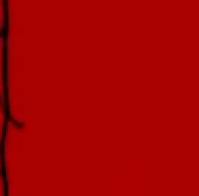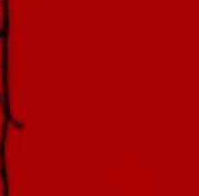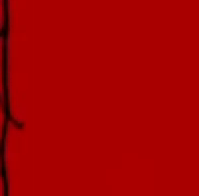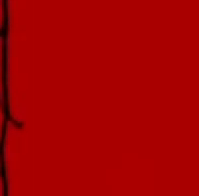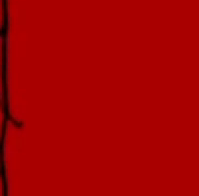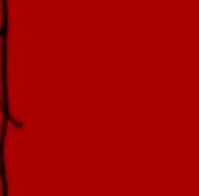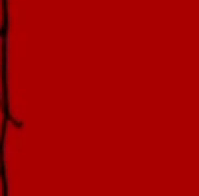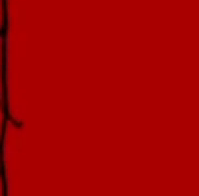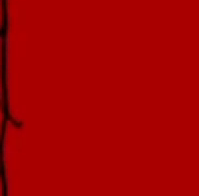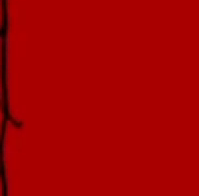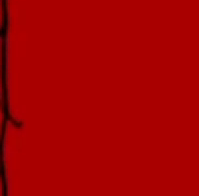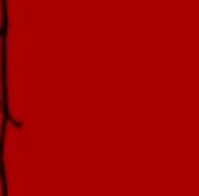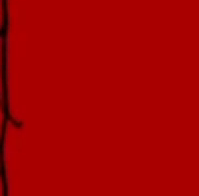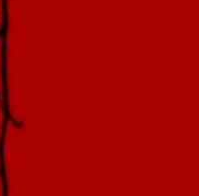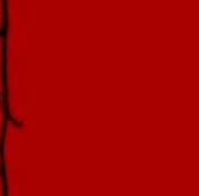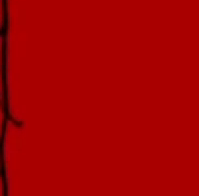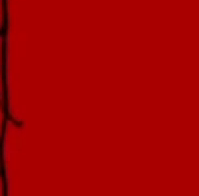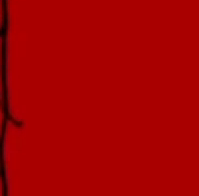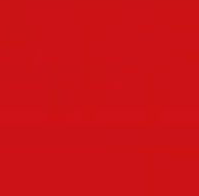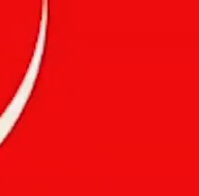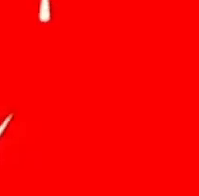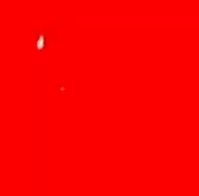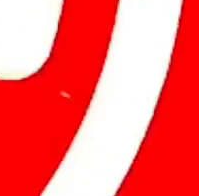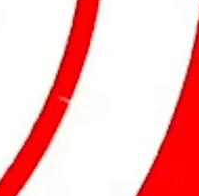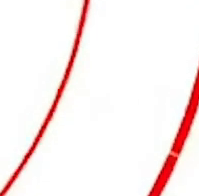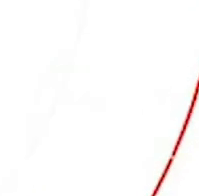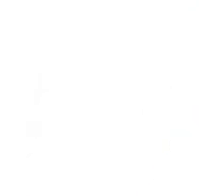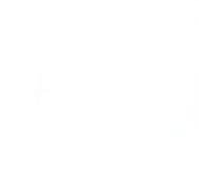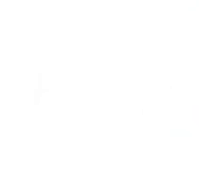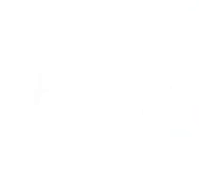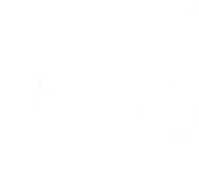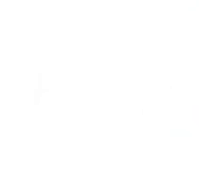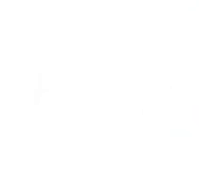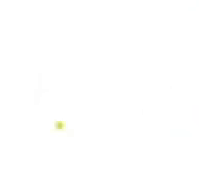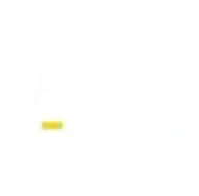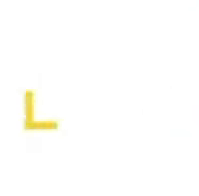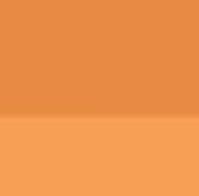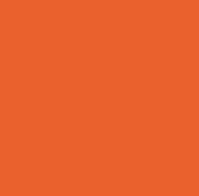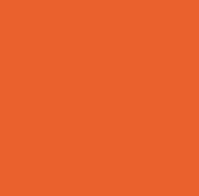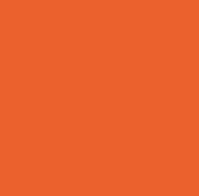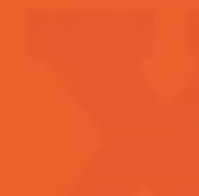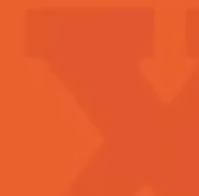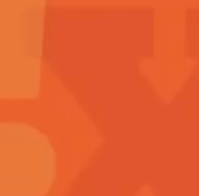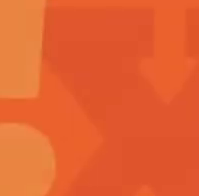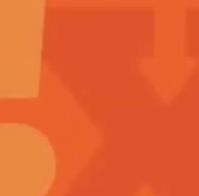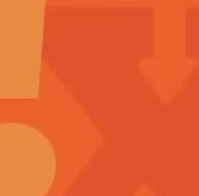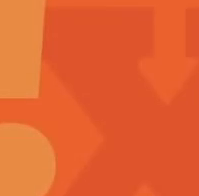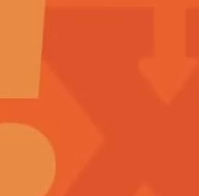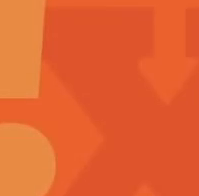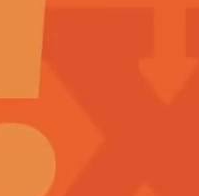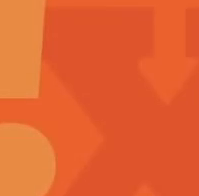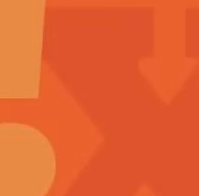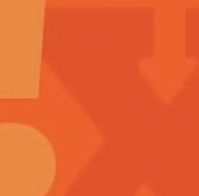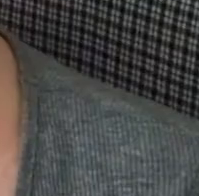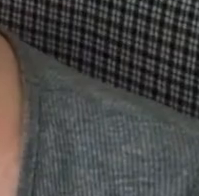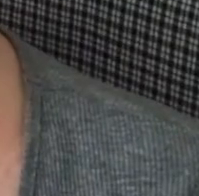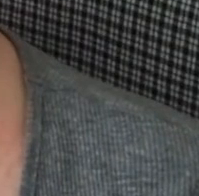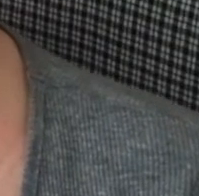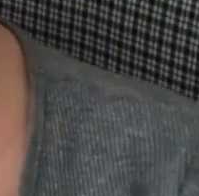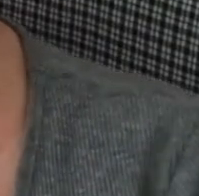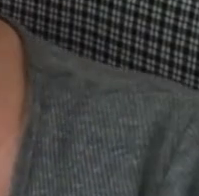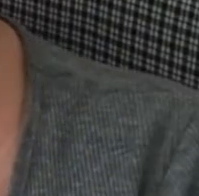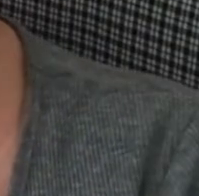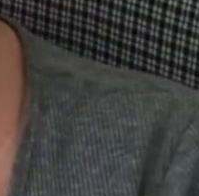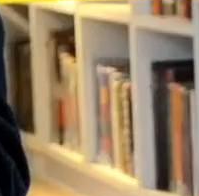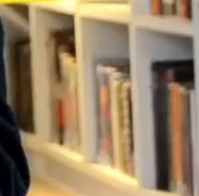Capital 21, el Fondo de Cultura Económica y la Editorial IpStory presentan Capital de Letras. Un programa